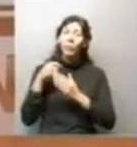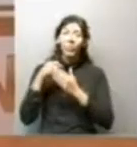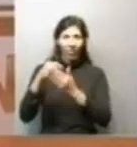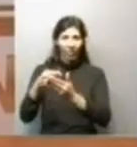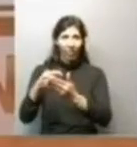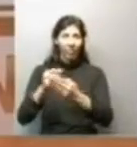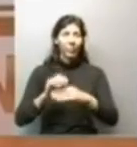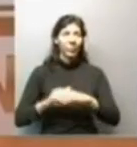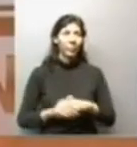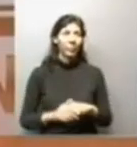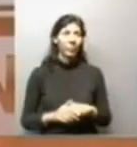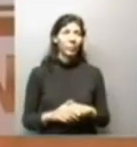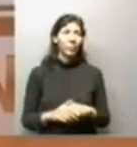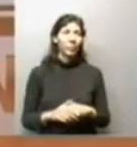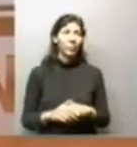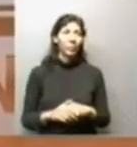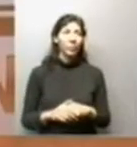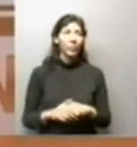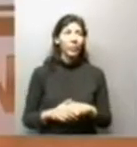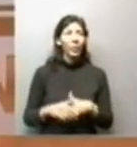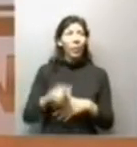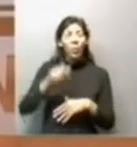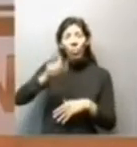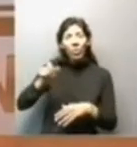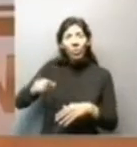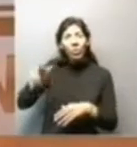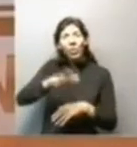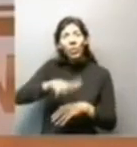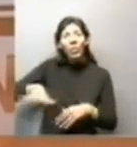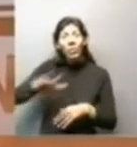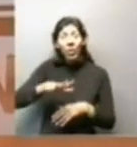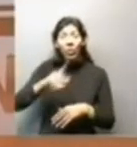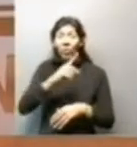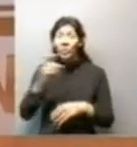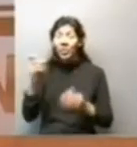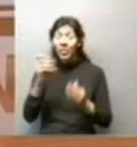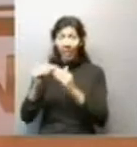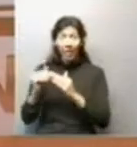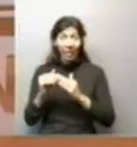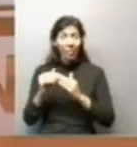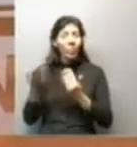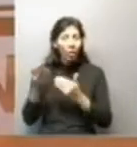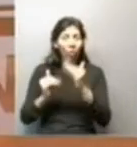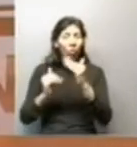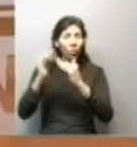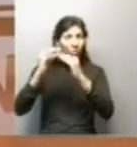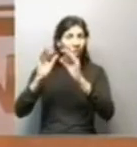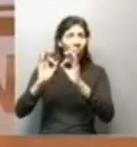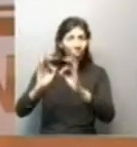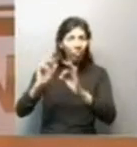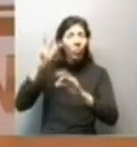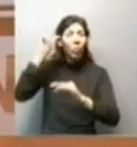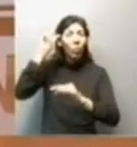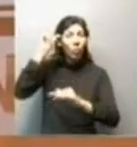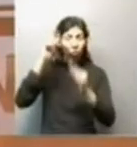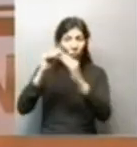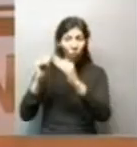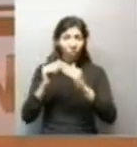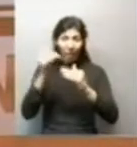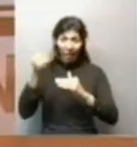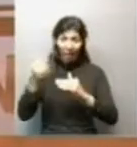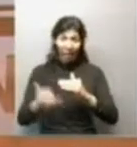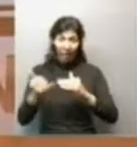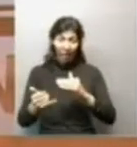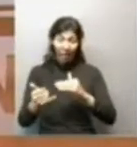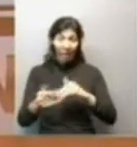...semana largo. Los vecinos son del barrio 100 viviendas que en realidad tiene 8 viviendas construidas y pertenecen al plan